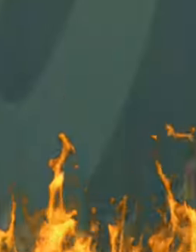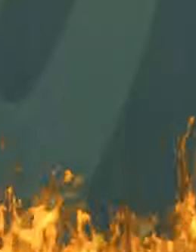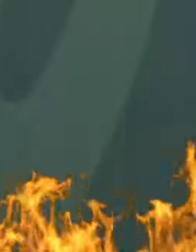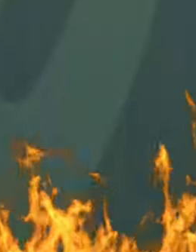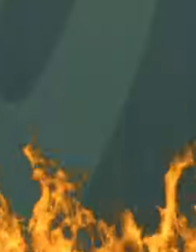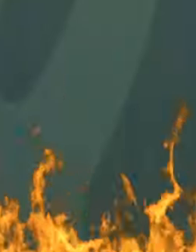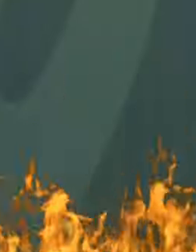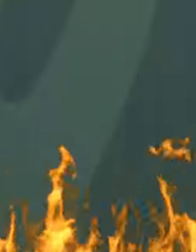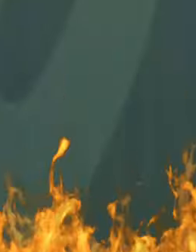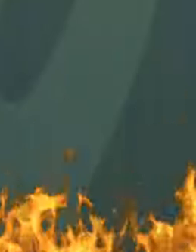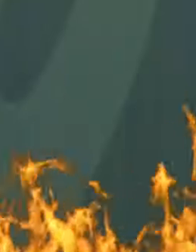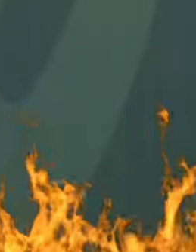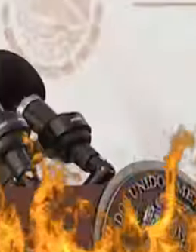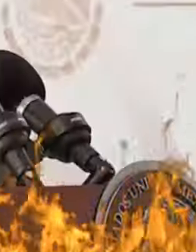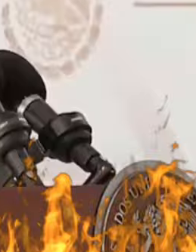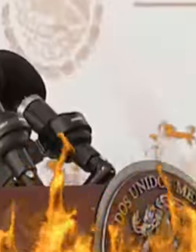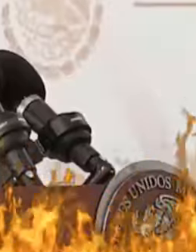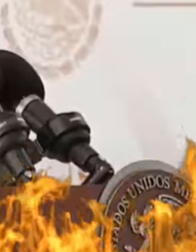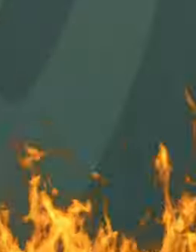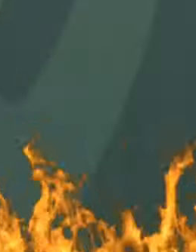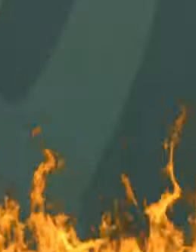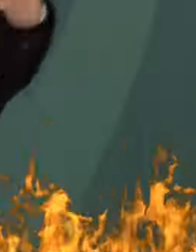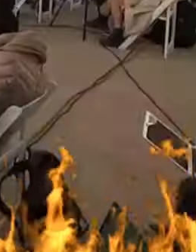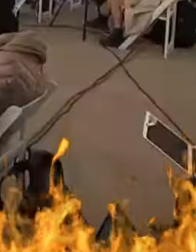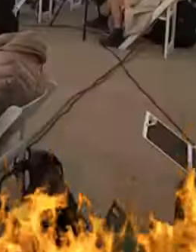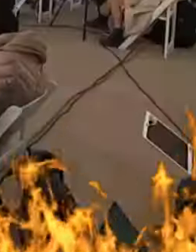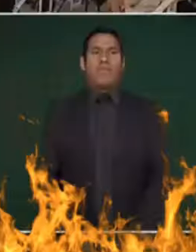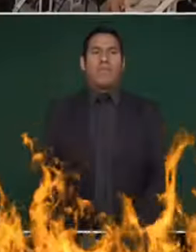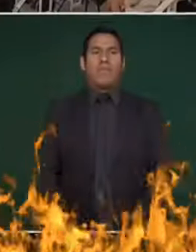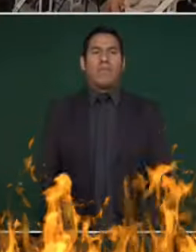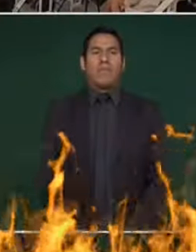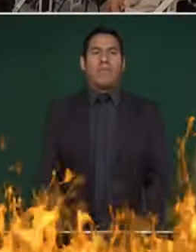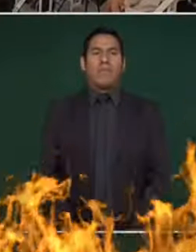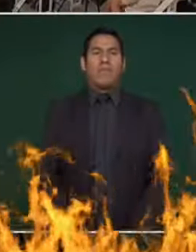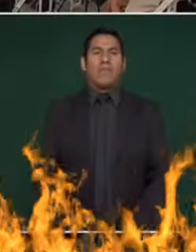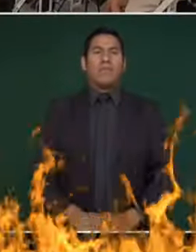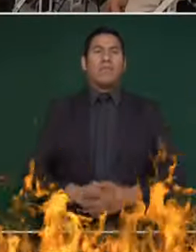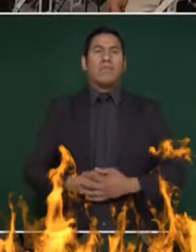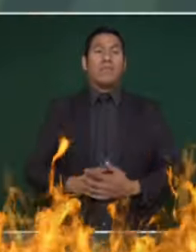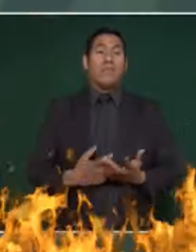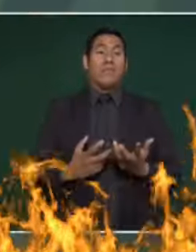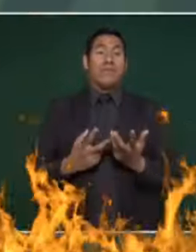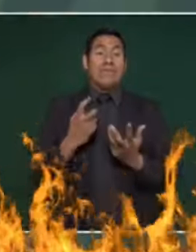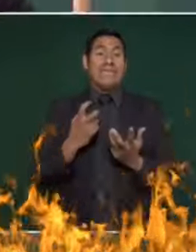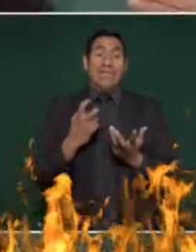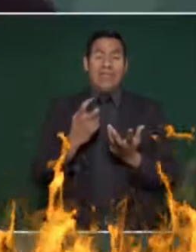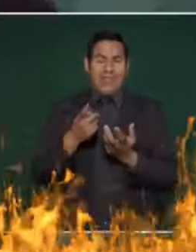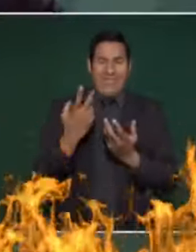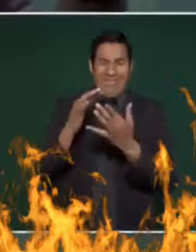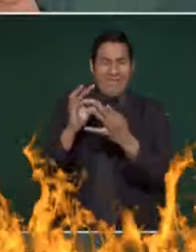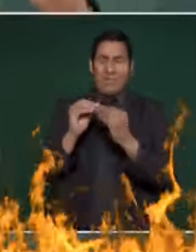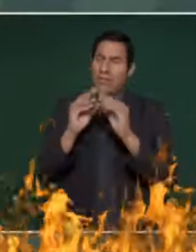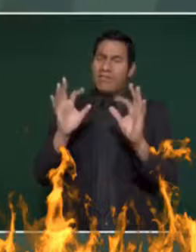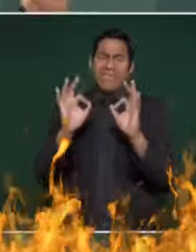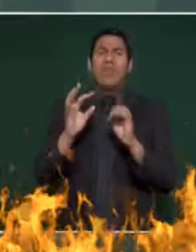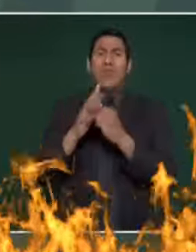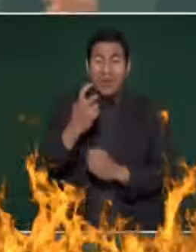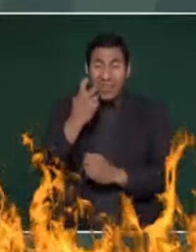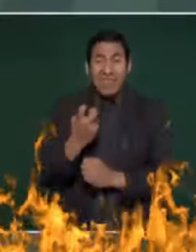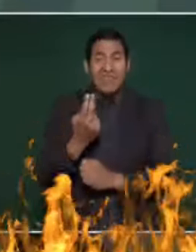a los tribunales que son los que van a resolver pero también lo mismo yo voy a estar insistiendo porque quiero que resuelvan en un sentido o en otro